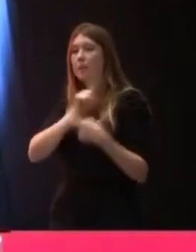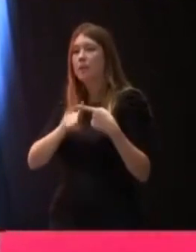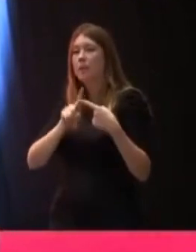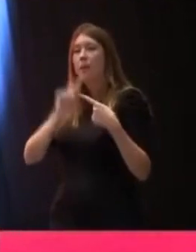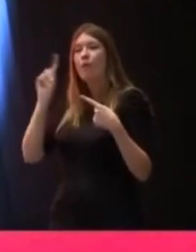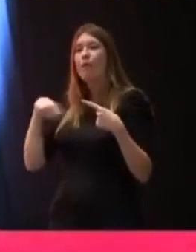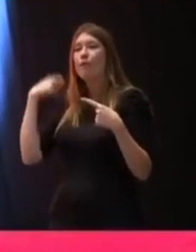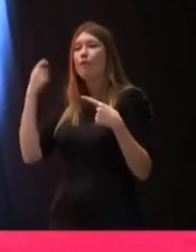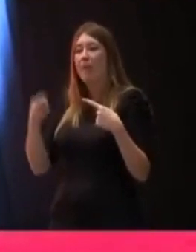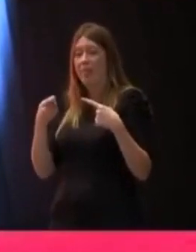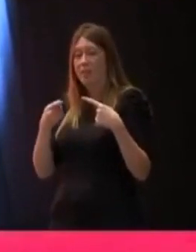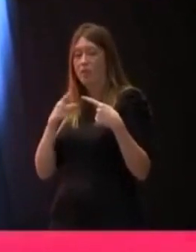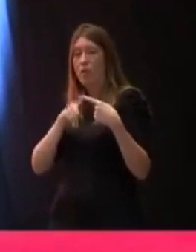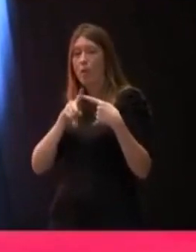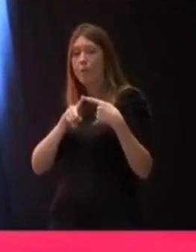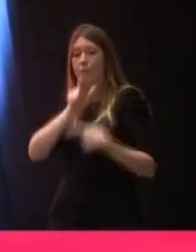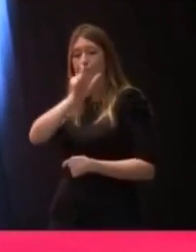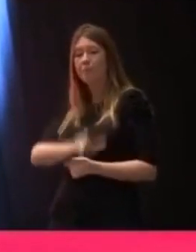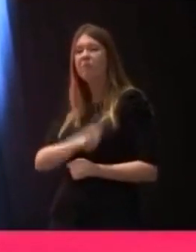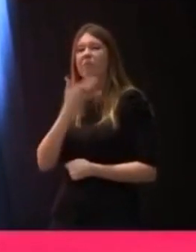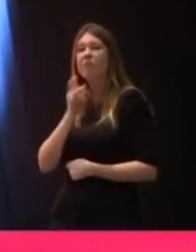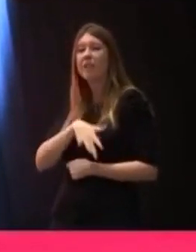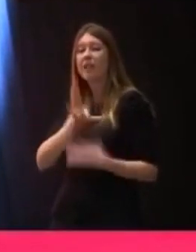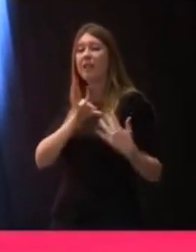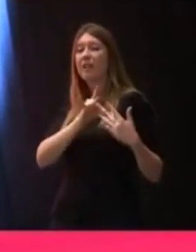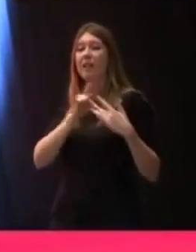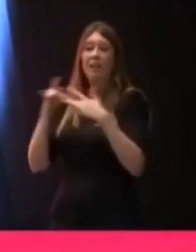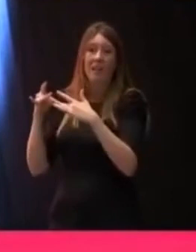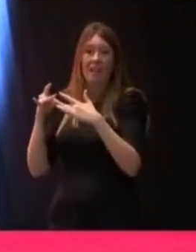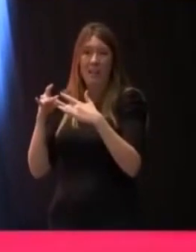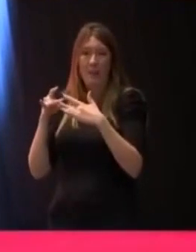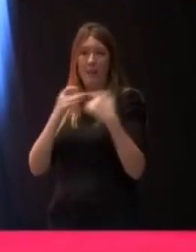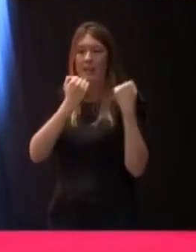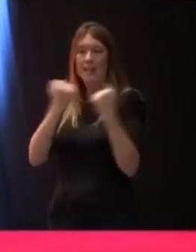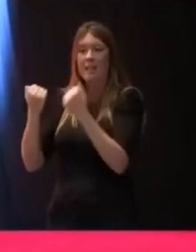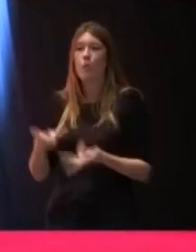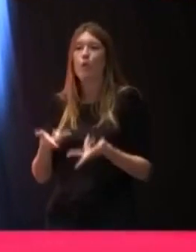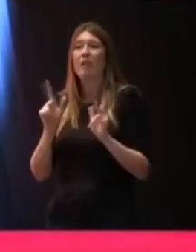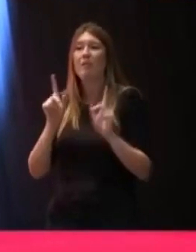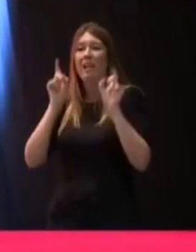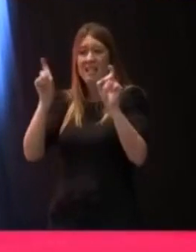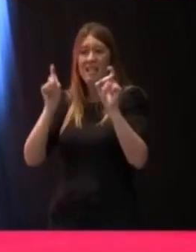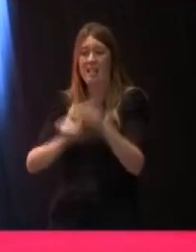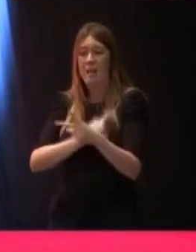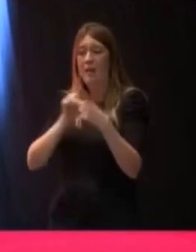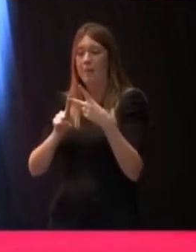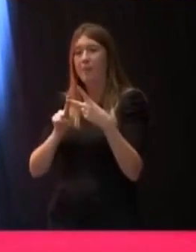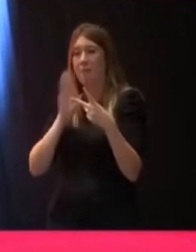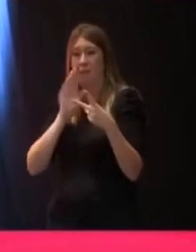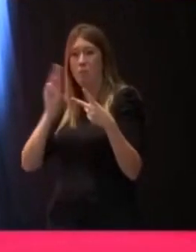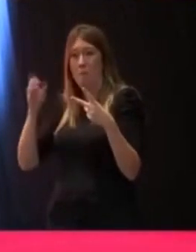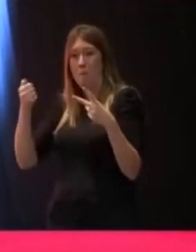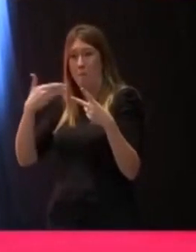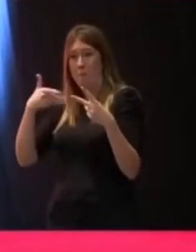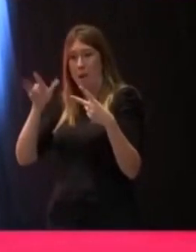Francisco Giner de los Ríos, que era por el entonces líder de la Institución Libre de Enseñanza, y en segundo lugar, Pablo Iglesias. Y a